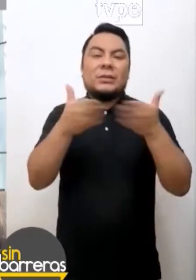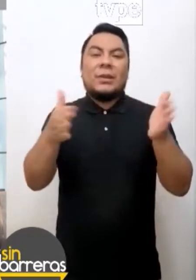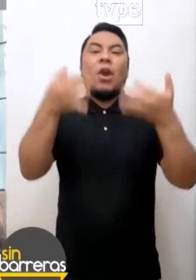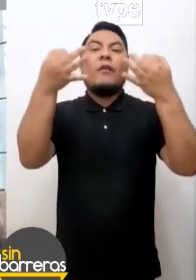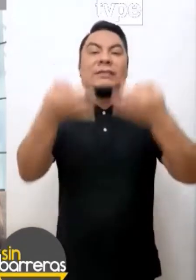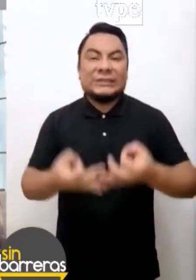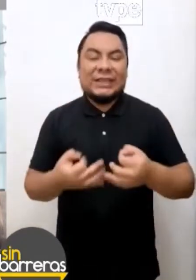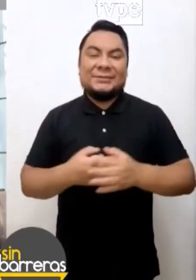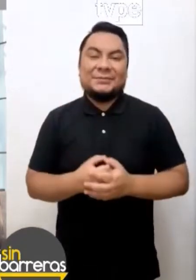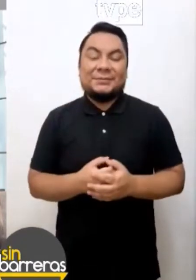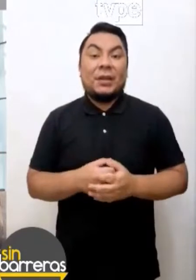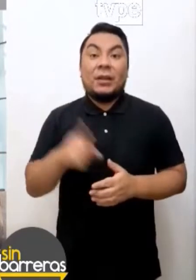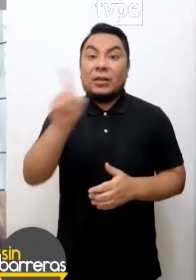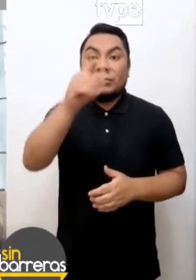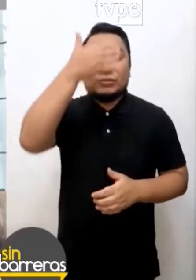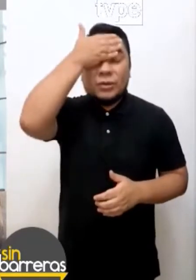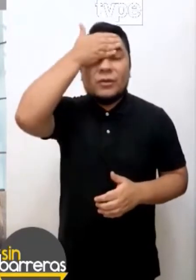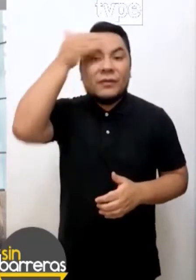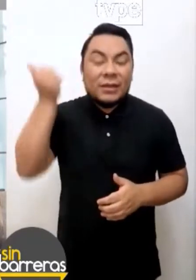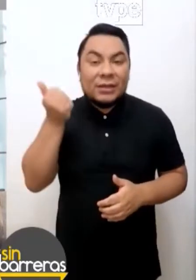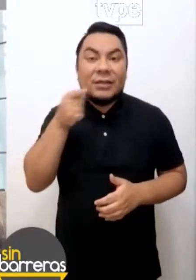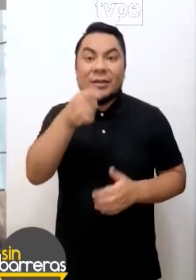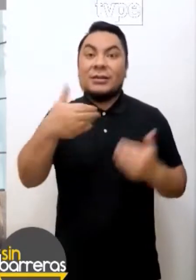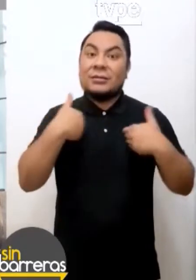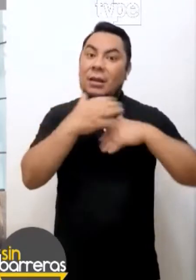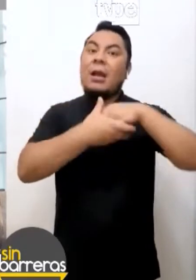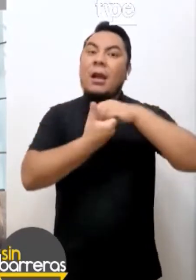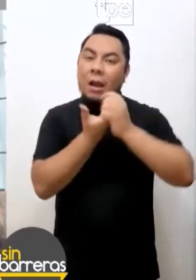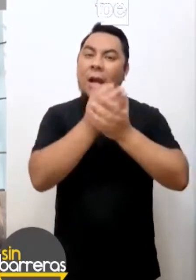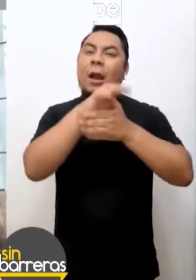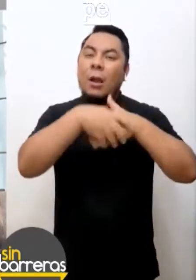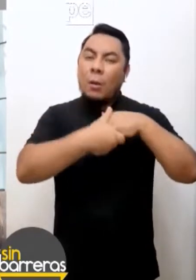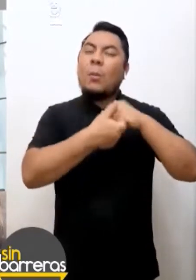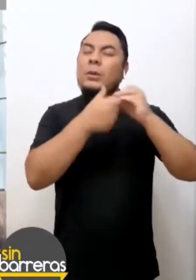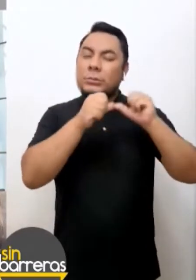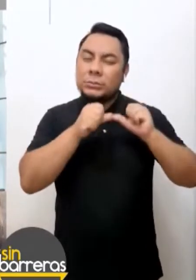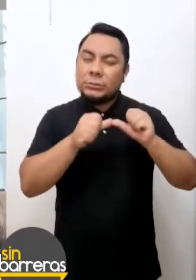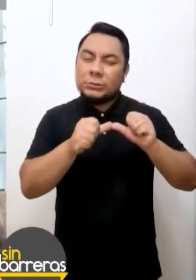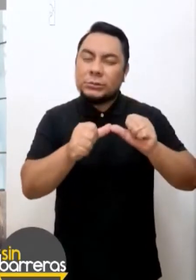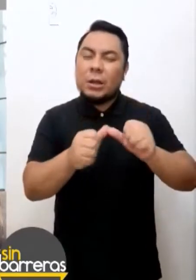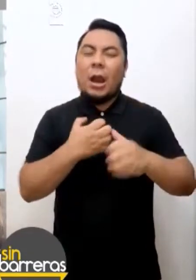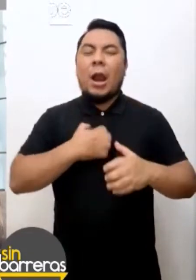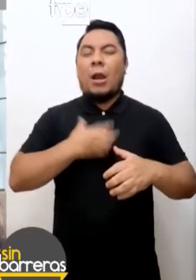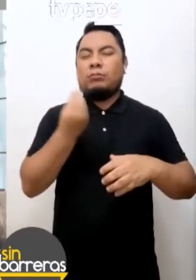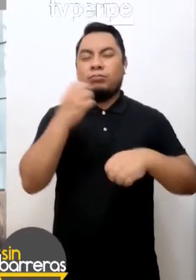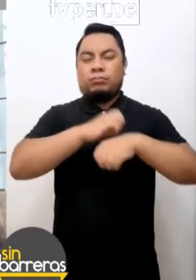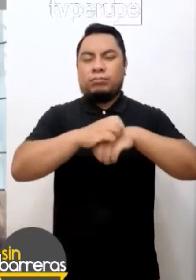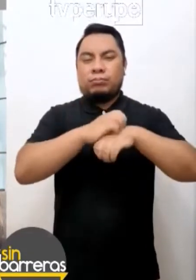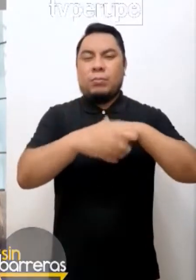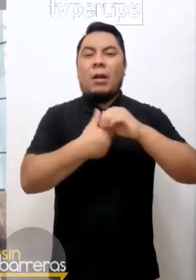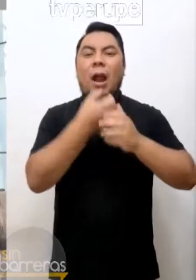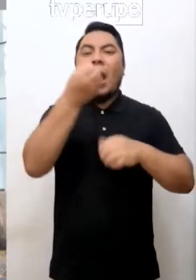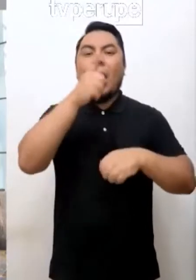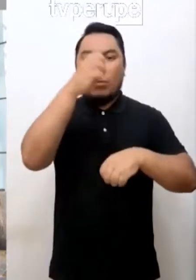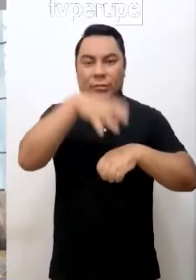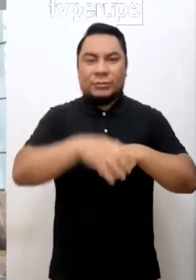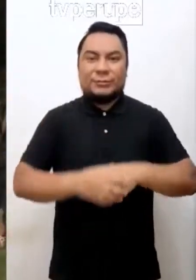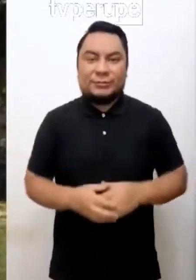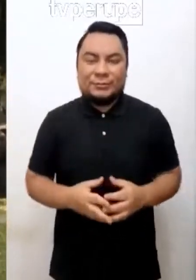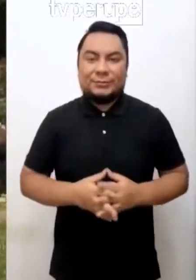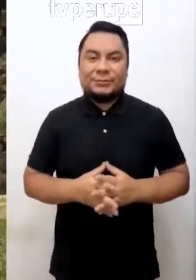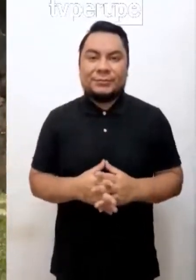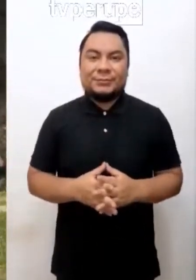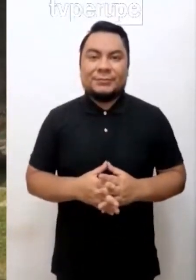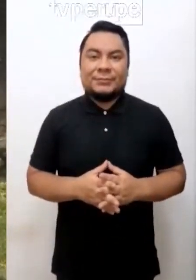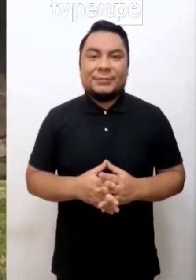sinbarrerasoficial. No se olviden, tienen que lavarse las manos continuamente con abundante agua y jabón.